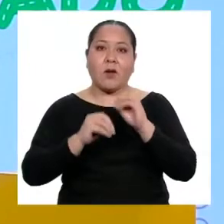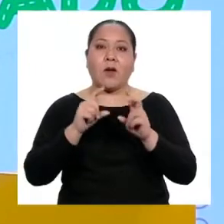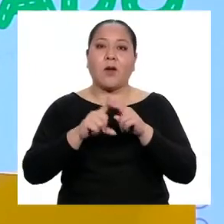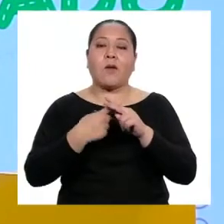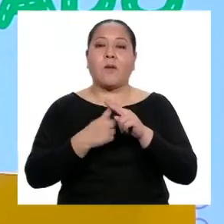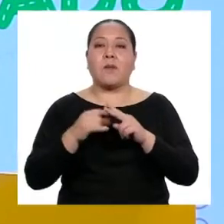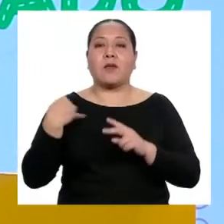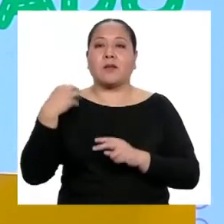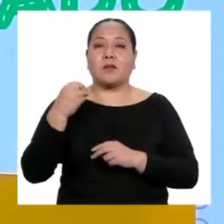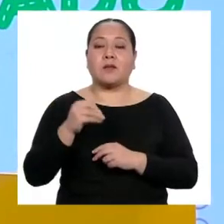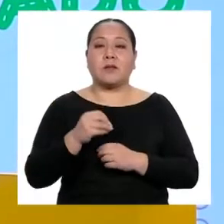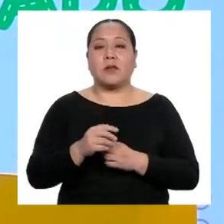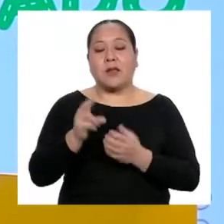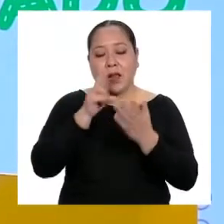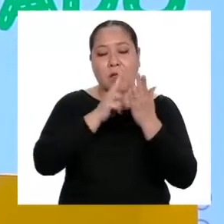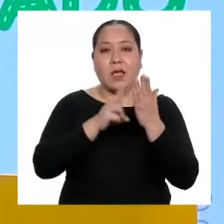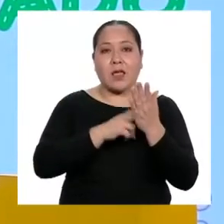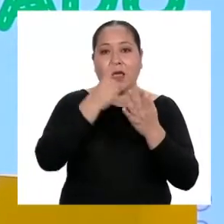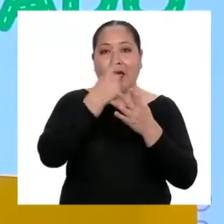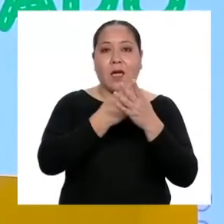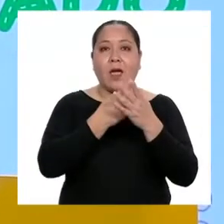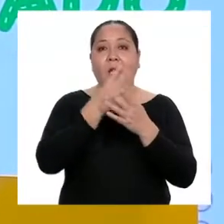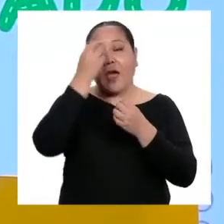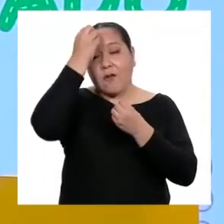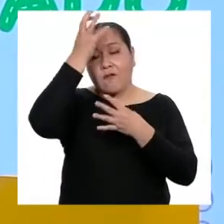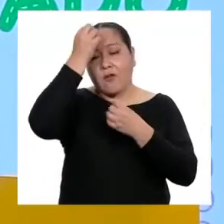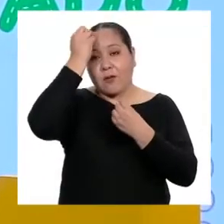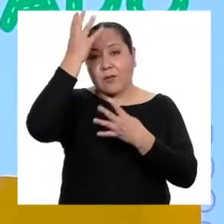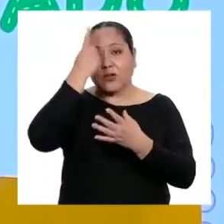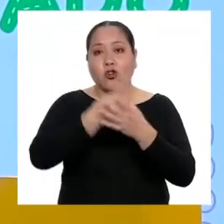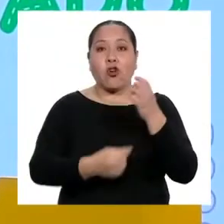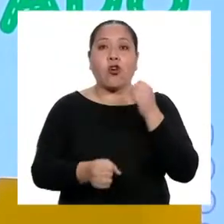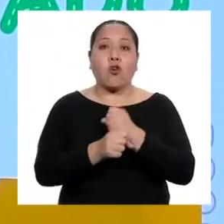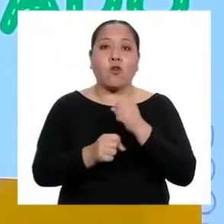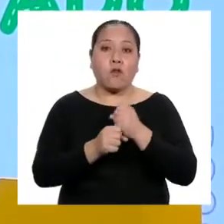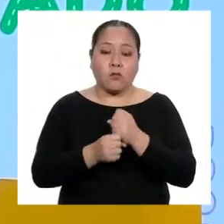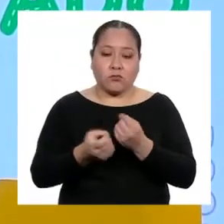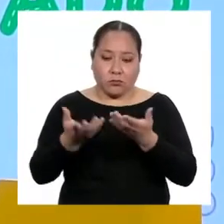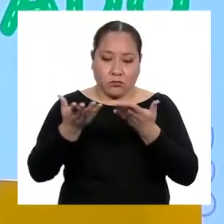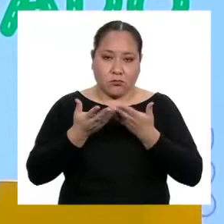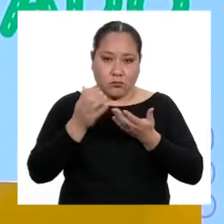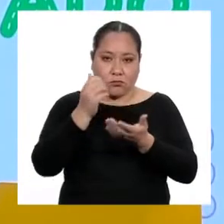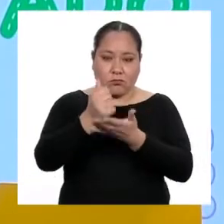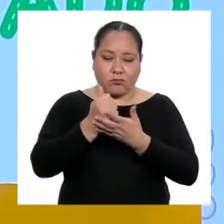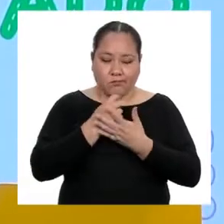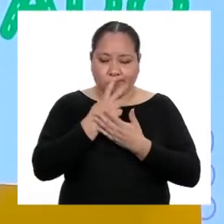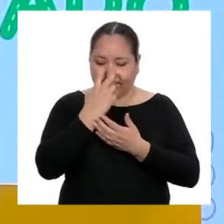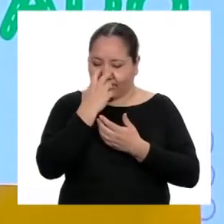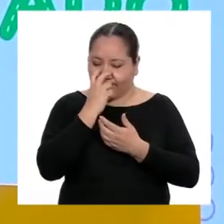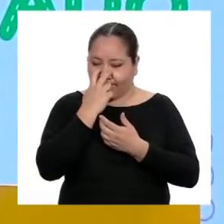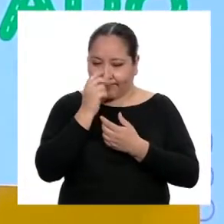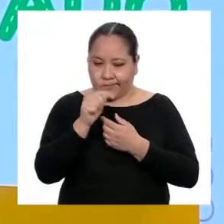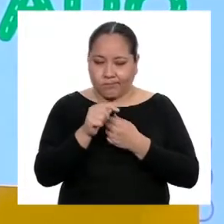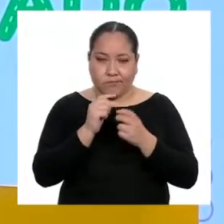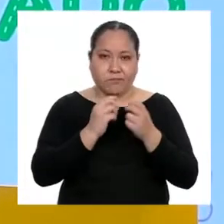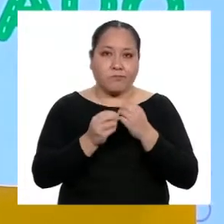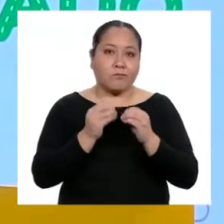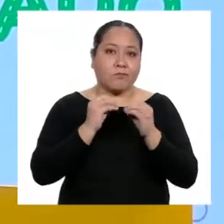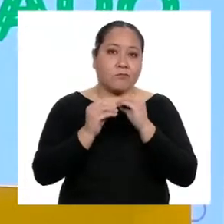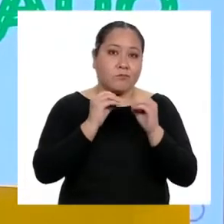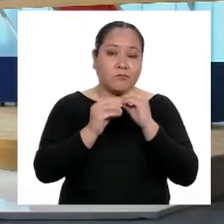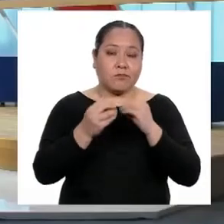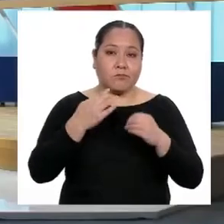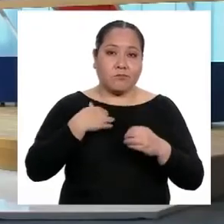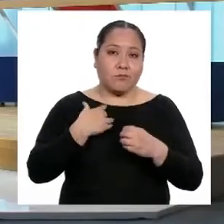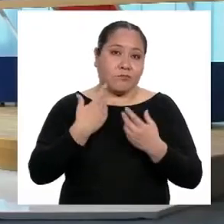Leyendo información confiable que nos dé luces para todos los cuestionamientos y curiosidades que empecemos a tener.